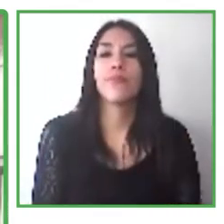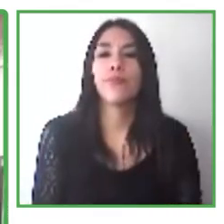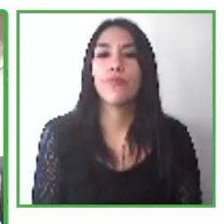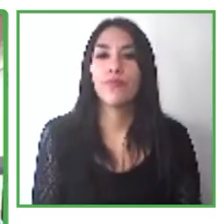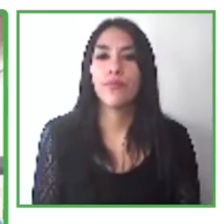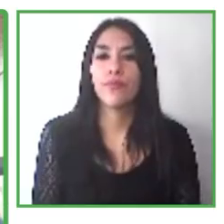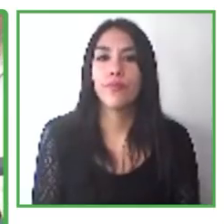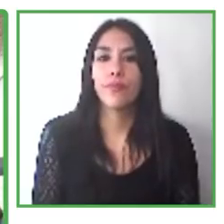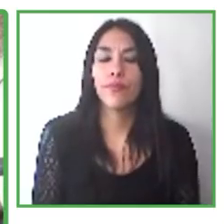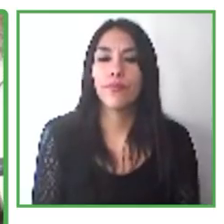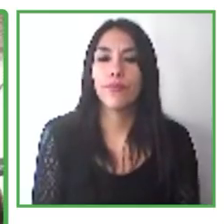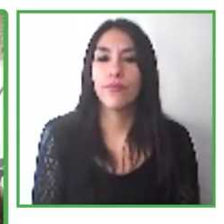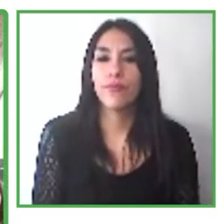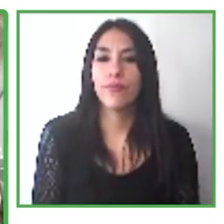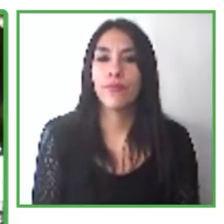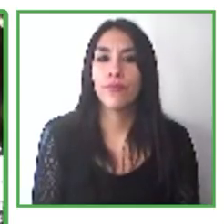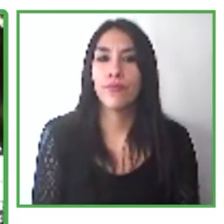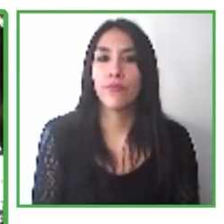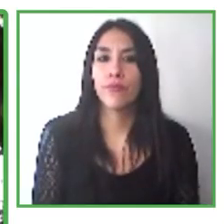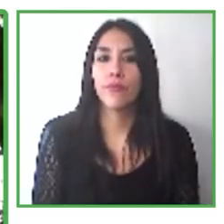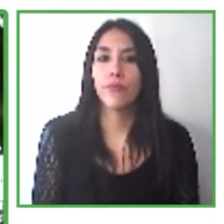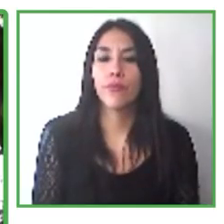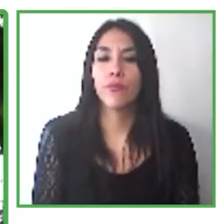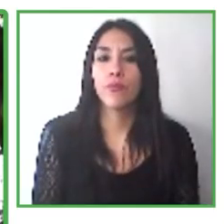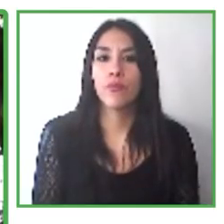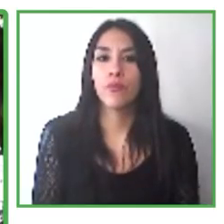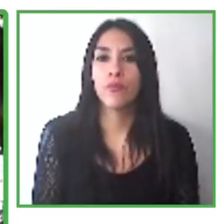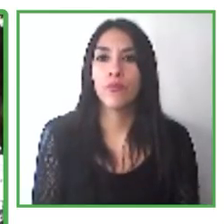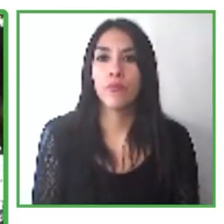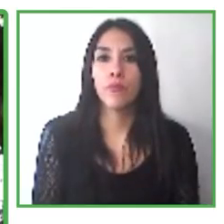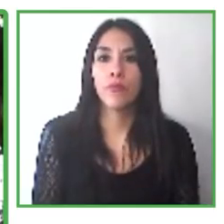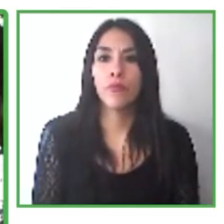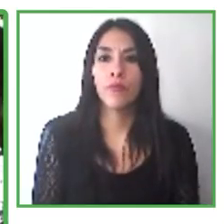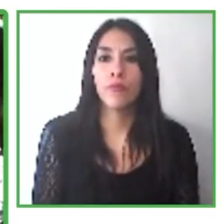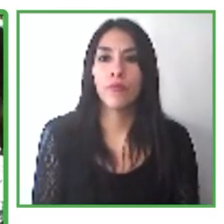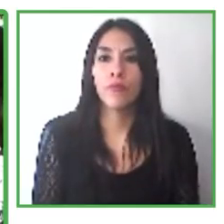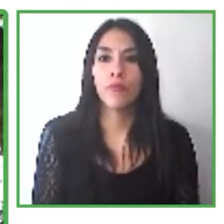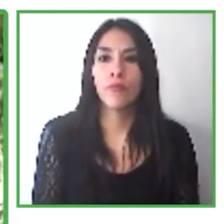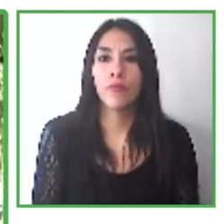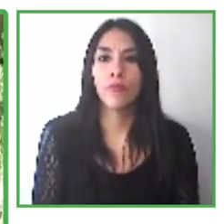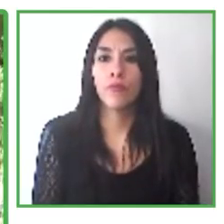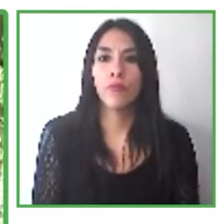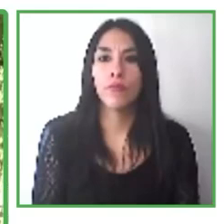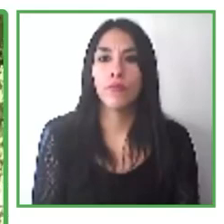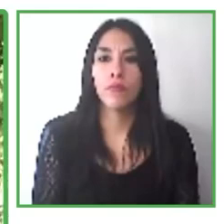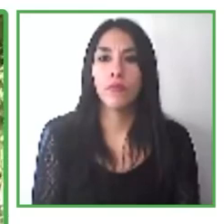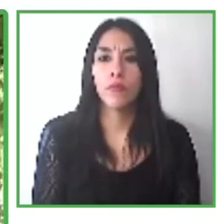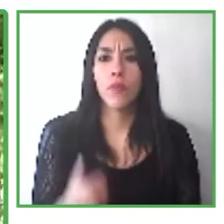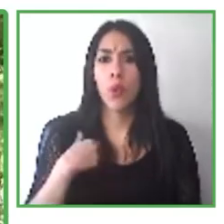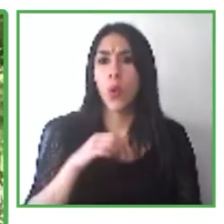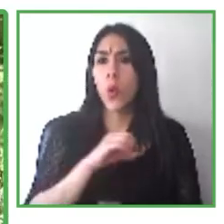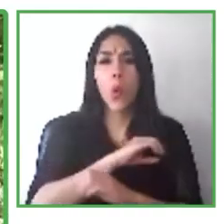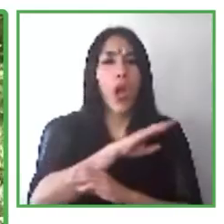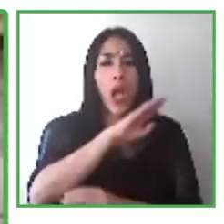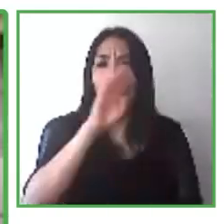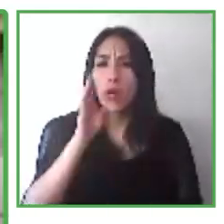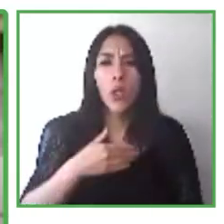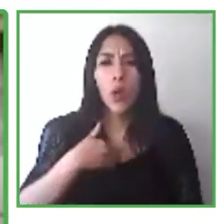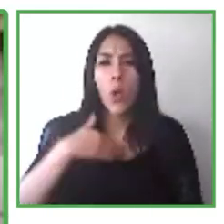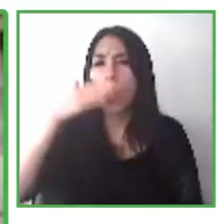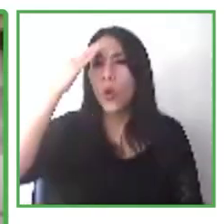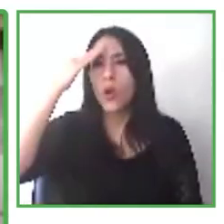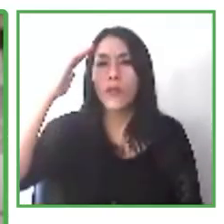pensé que iba a llegar tan lejos. Hacer dos carreras. Estoy agradecido por eso.